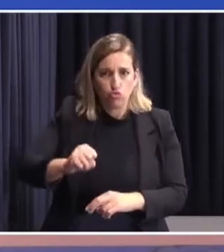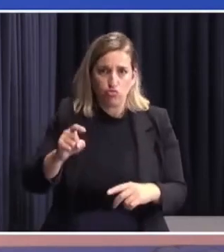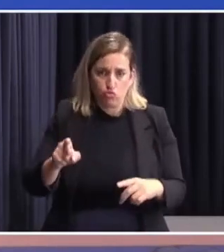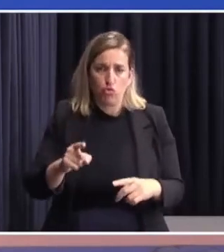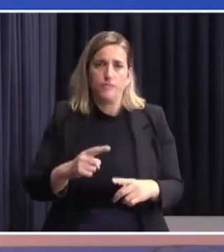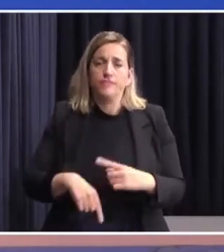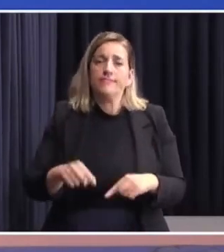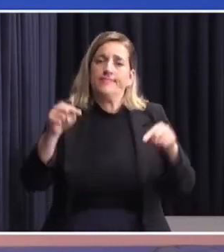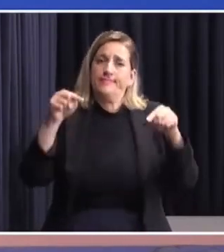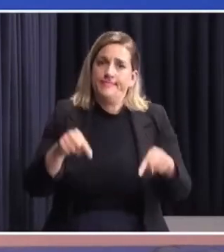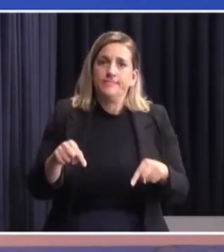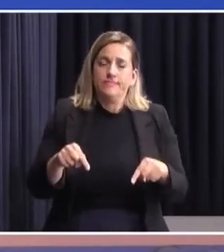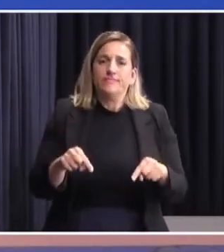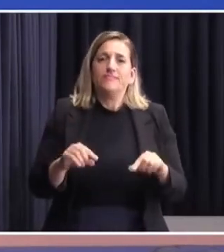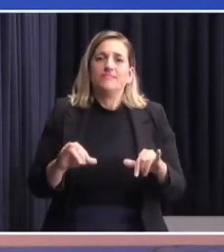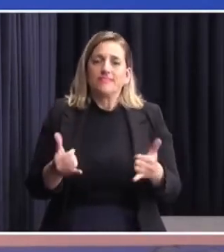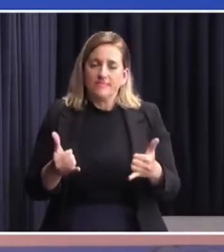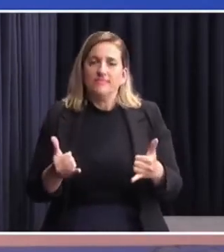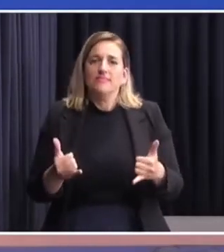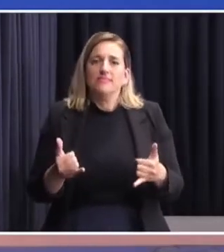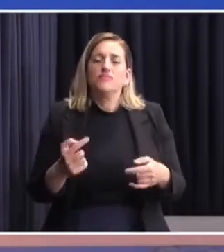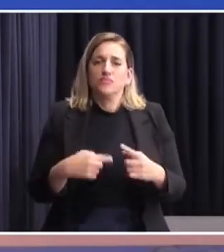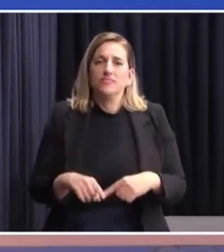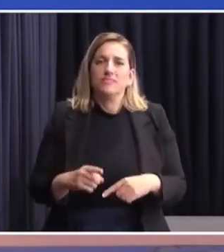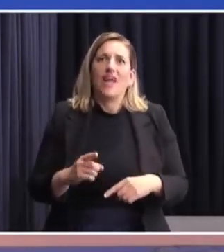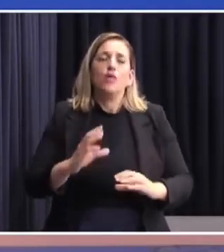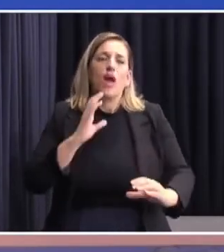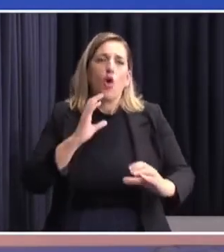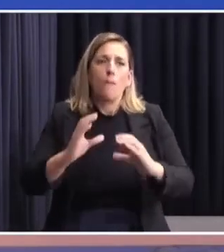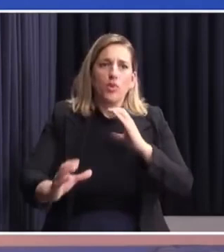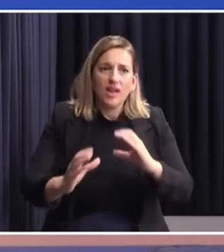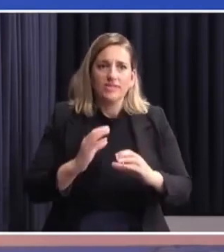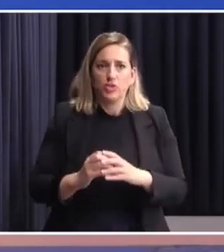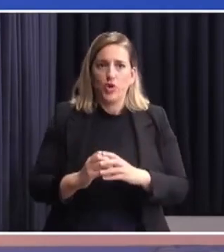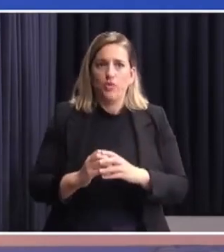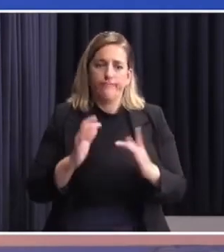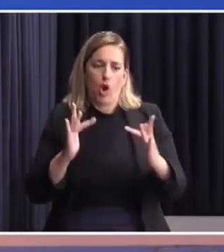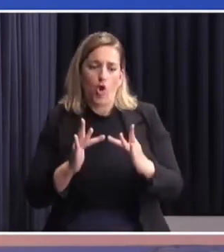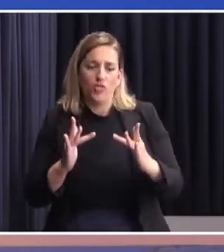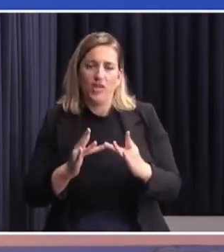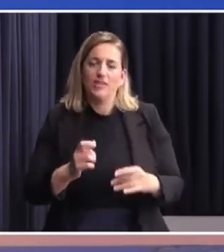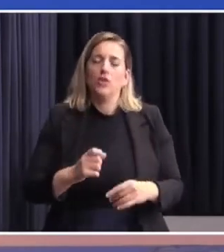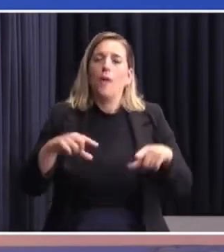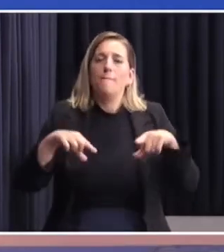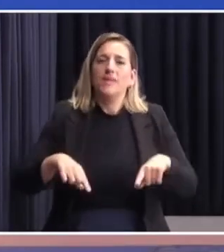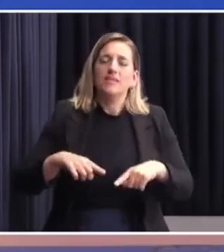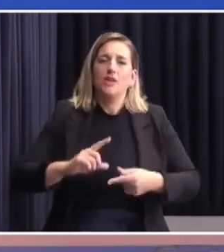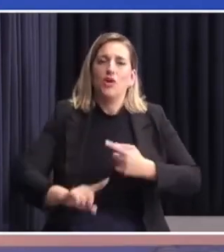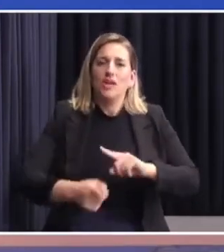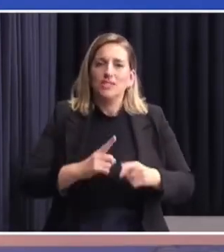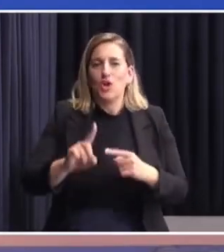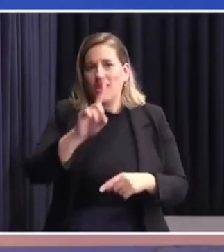donde nos enteramos que hay alguna comunicación entre los Ministerios de Relaciones Exteriores